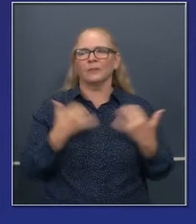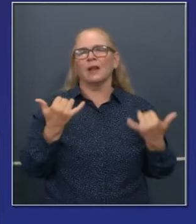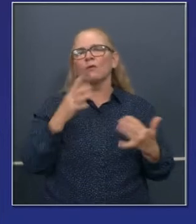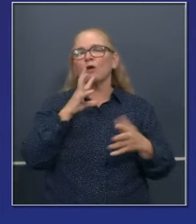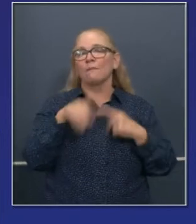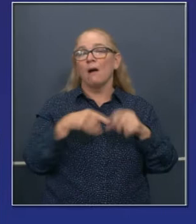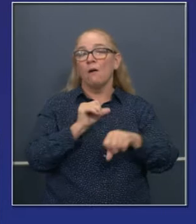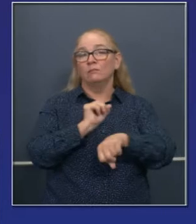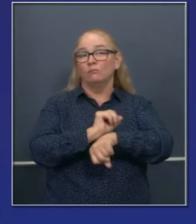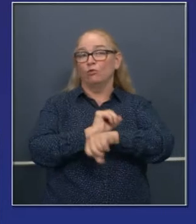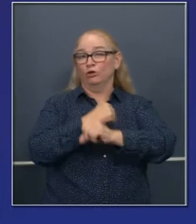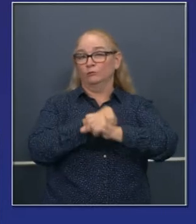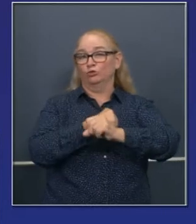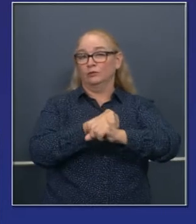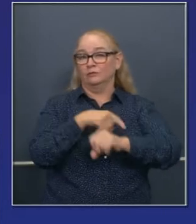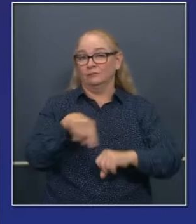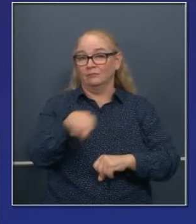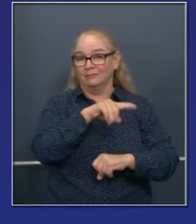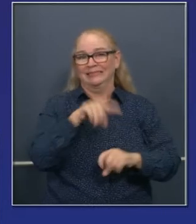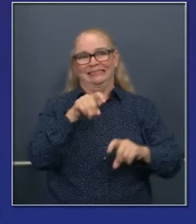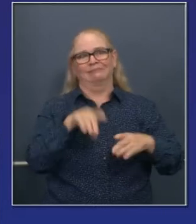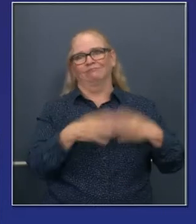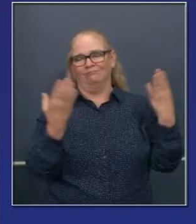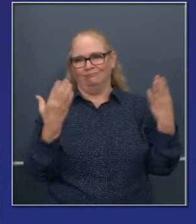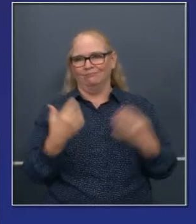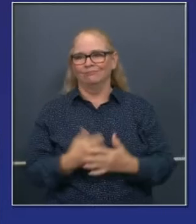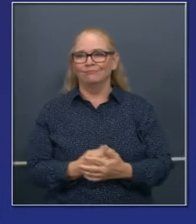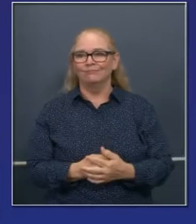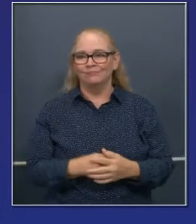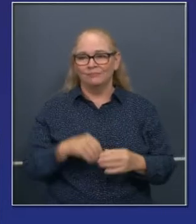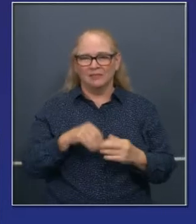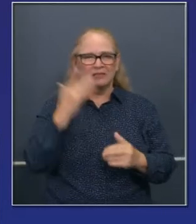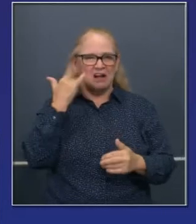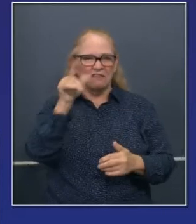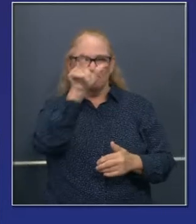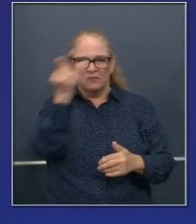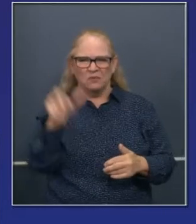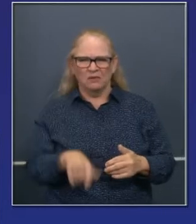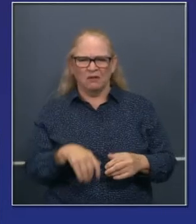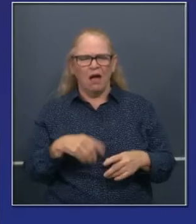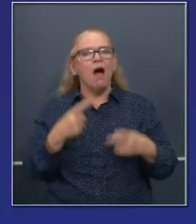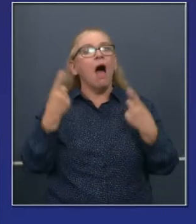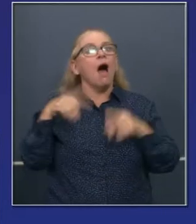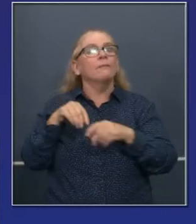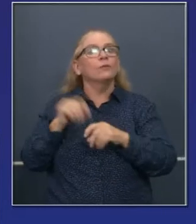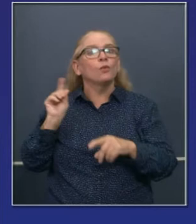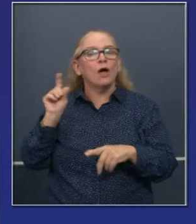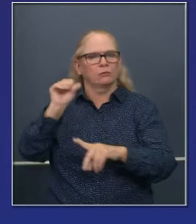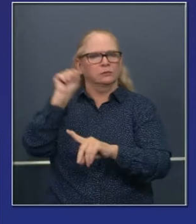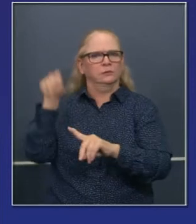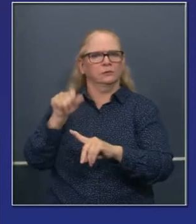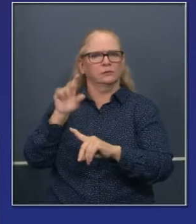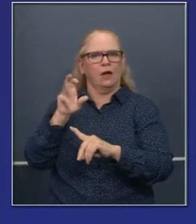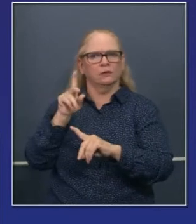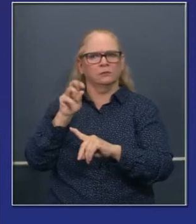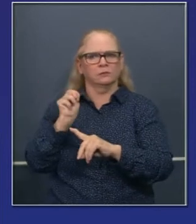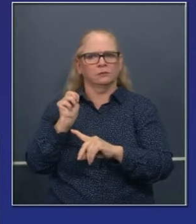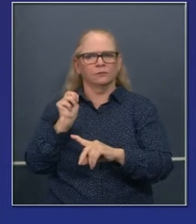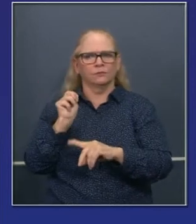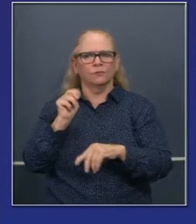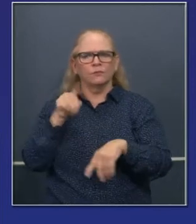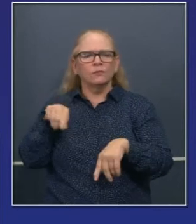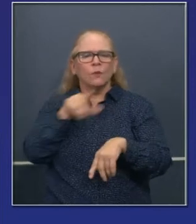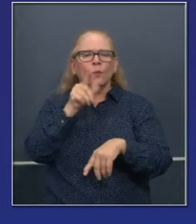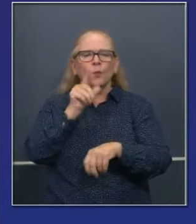hablado hace como 10 días en Stockton, California. Hice un seguimiento aquí unos cuantos días después hablando del trabajo que tenemos que hacer para